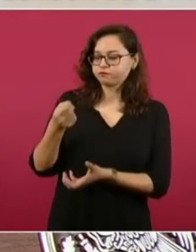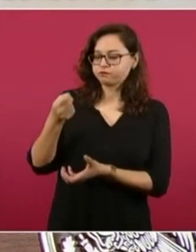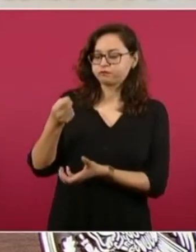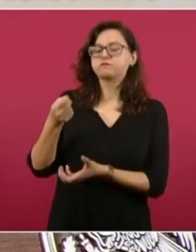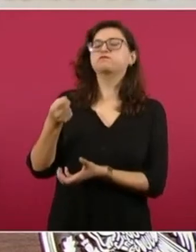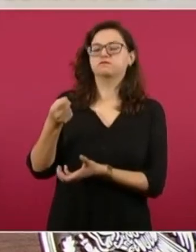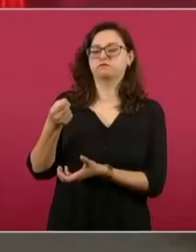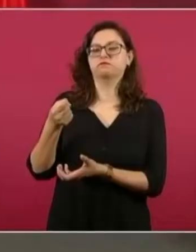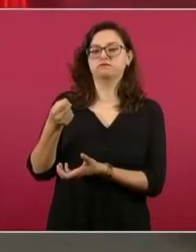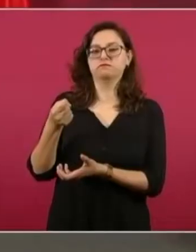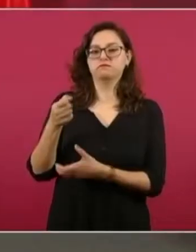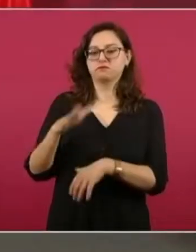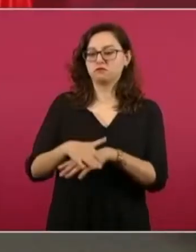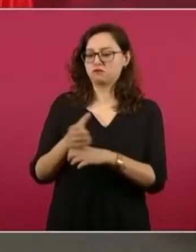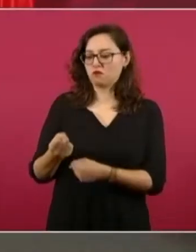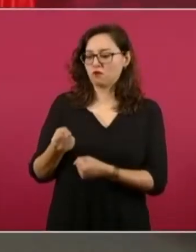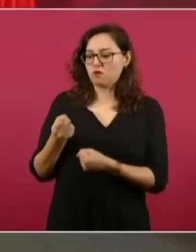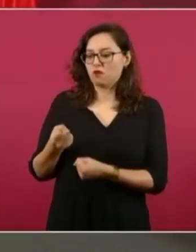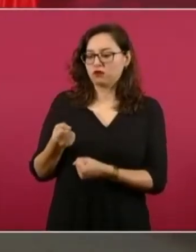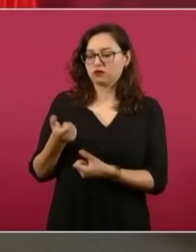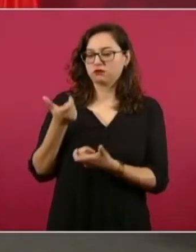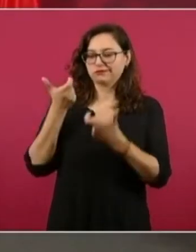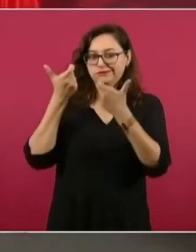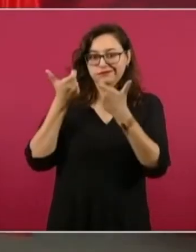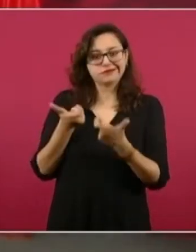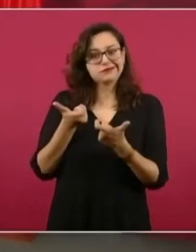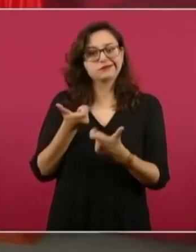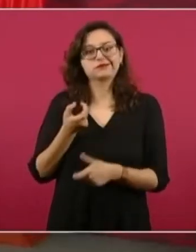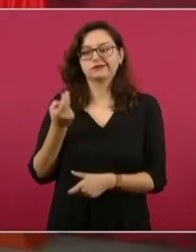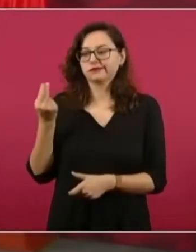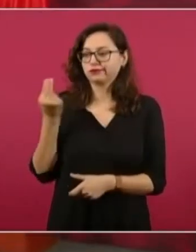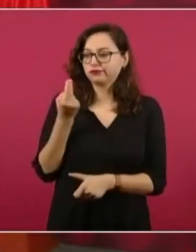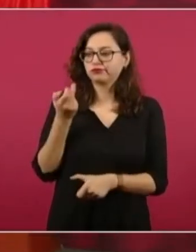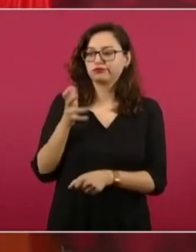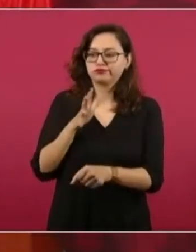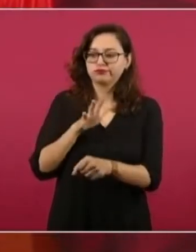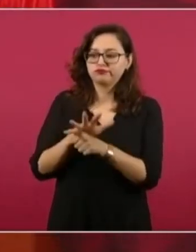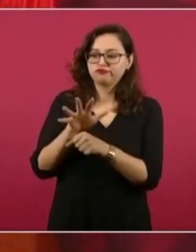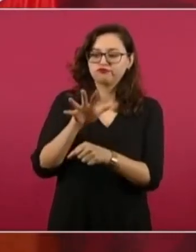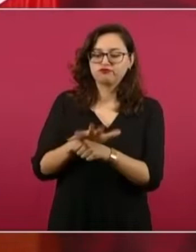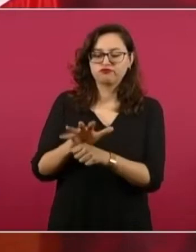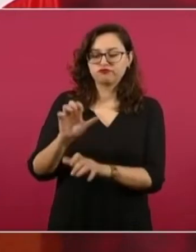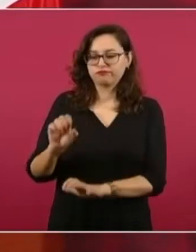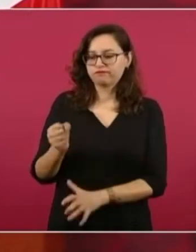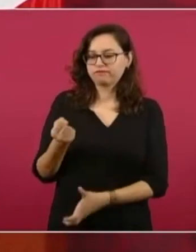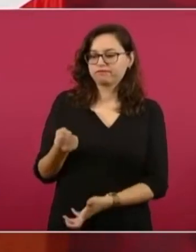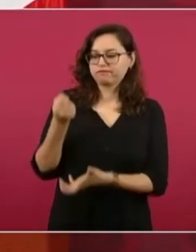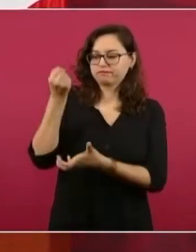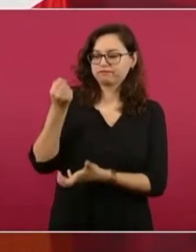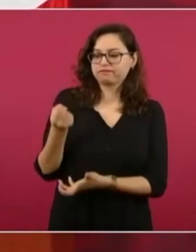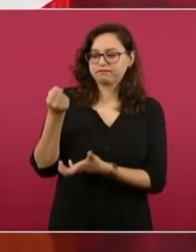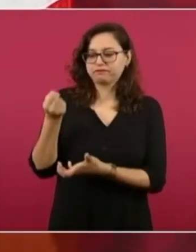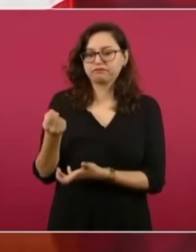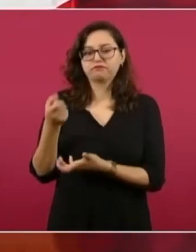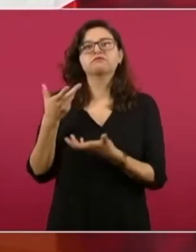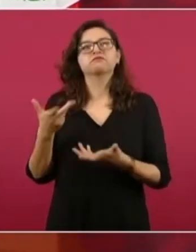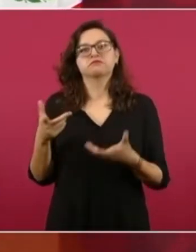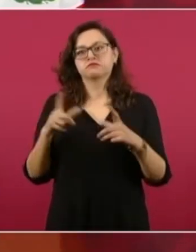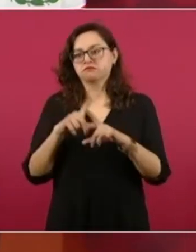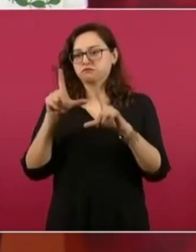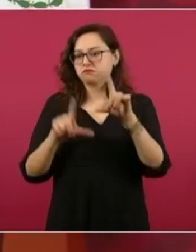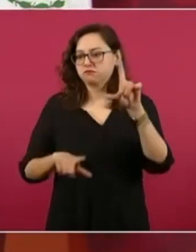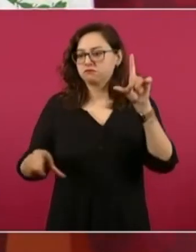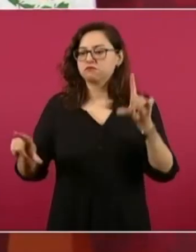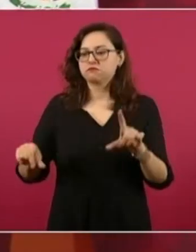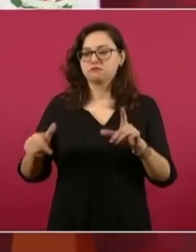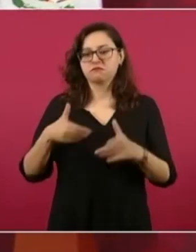fondos suficientes y se pueda financiar el desarrollo